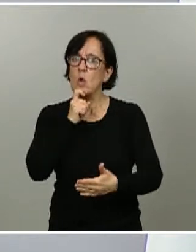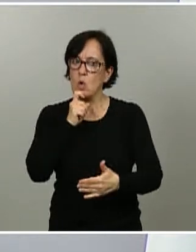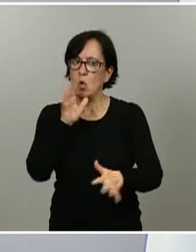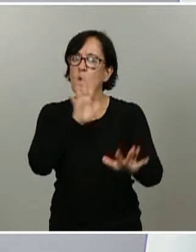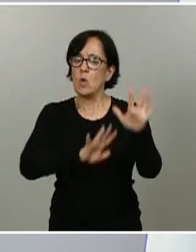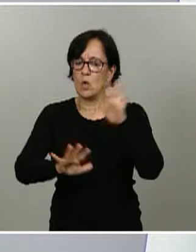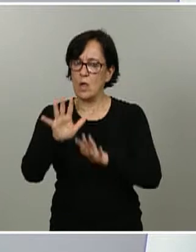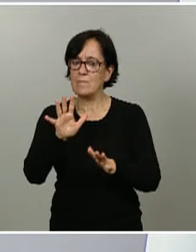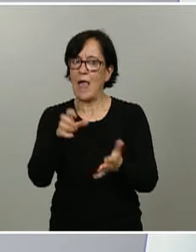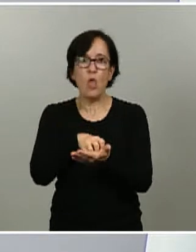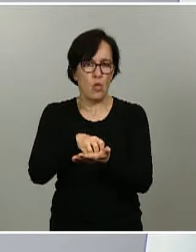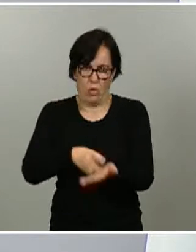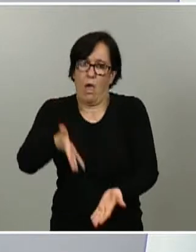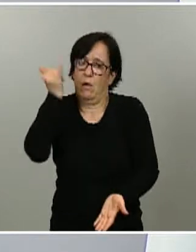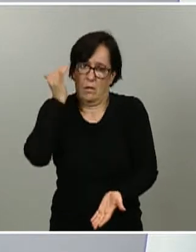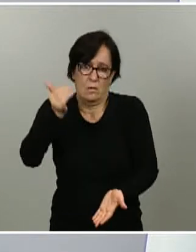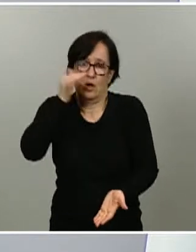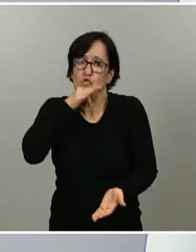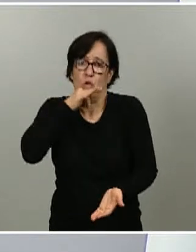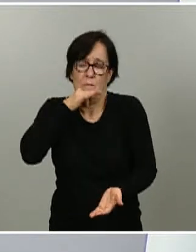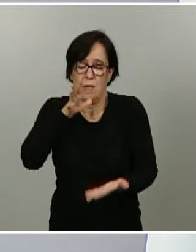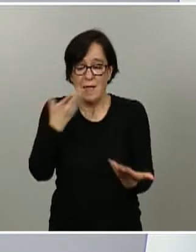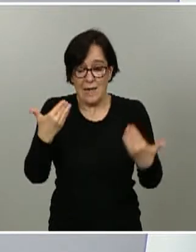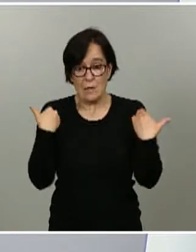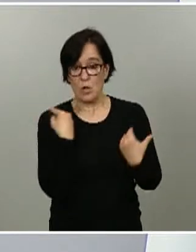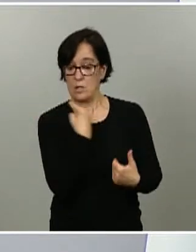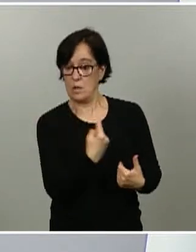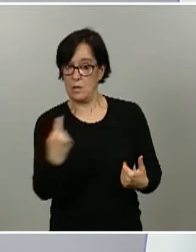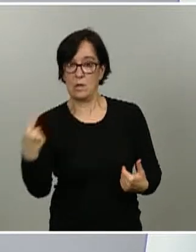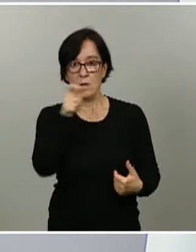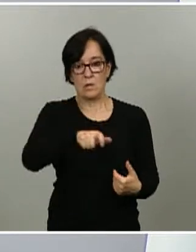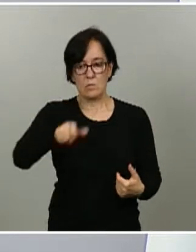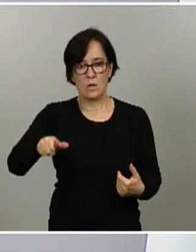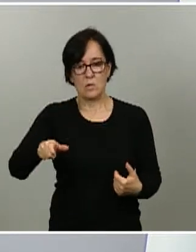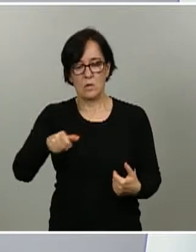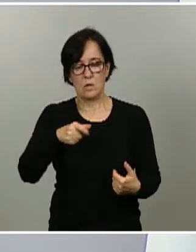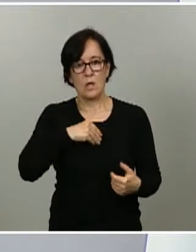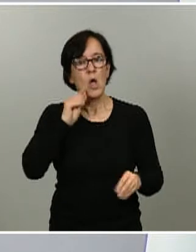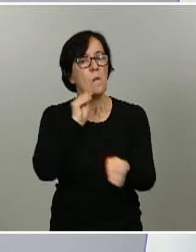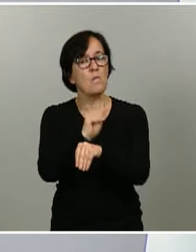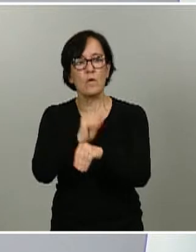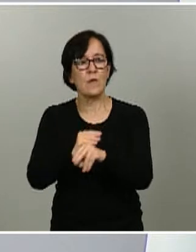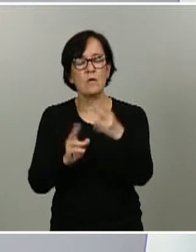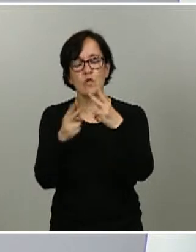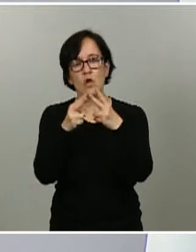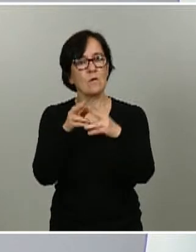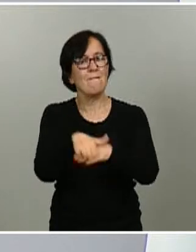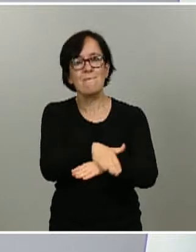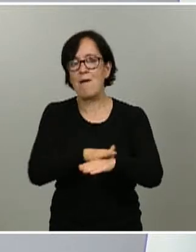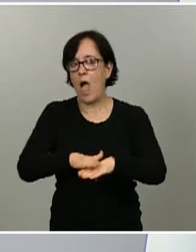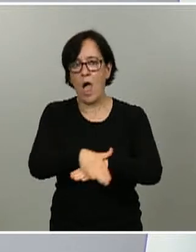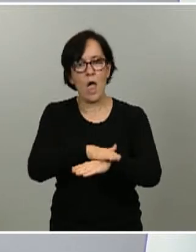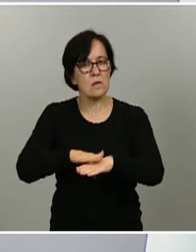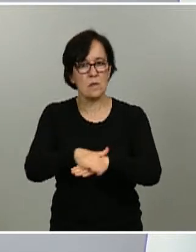incertidumbres y la respuesta individual de los ciudadanos españoles y la prudencia deben ser los dos pilares sobre los que es fundamentalmente este proceso de